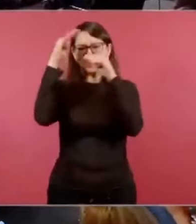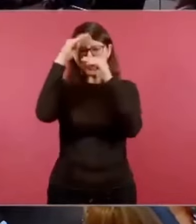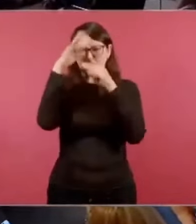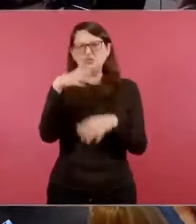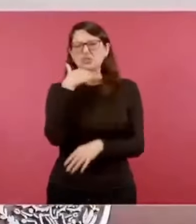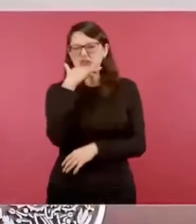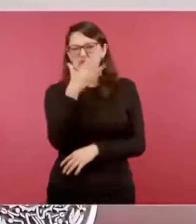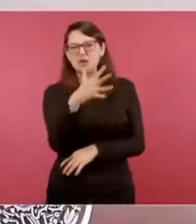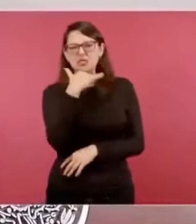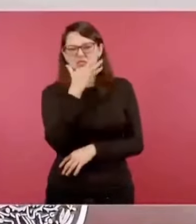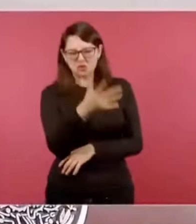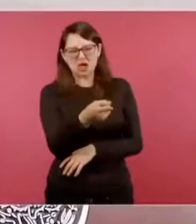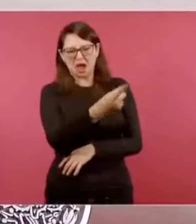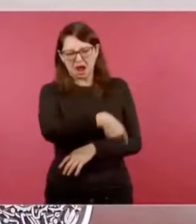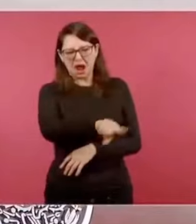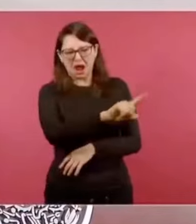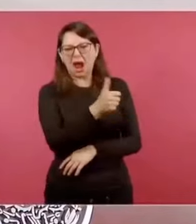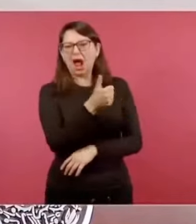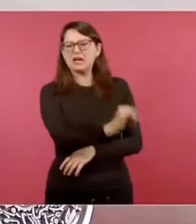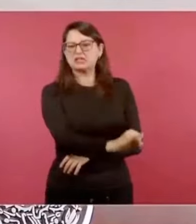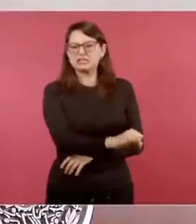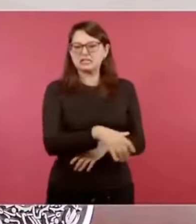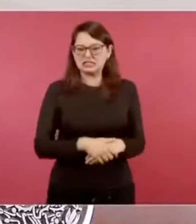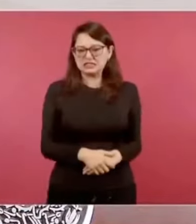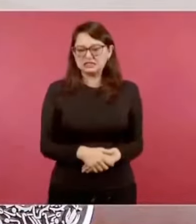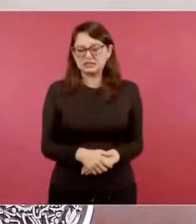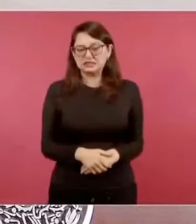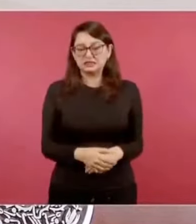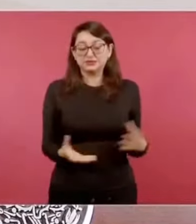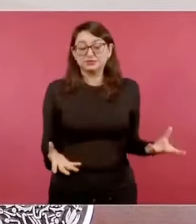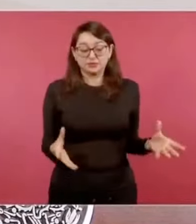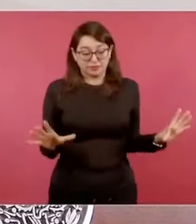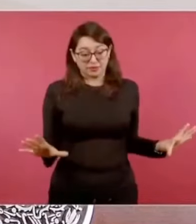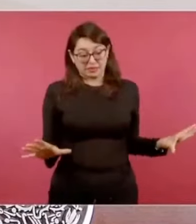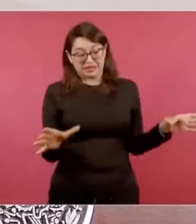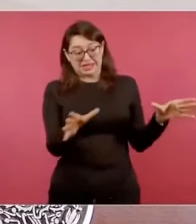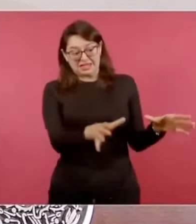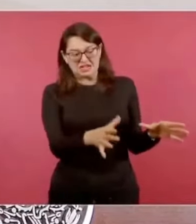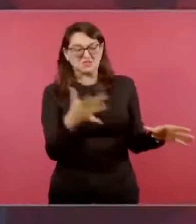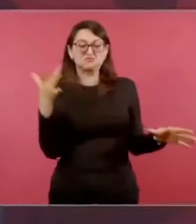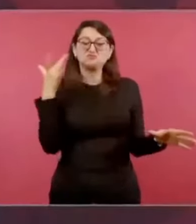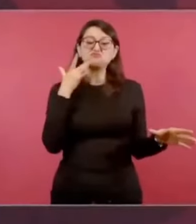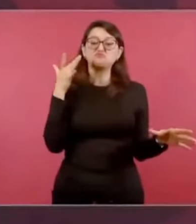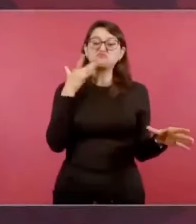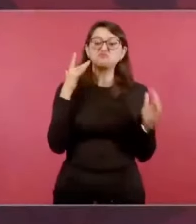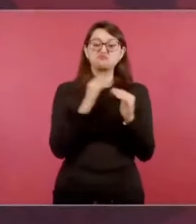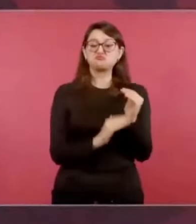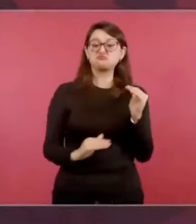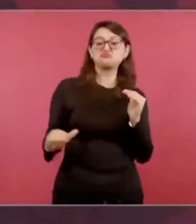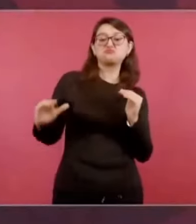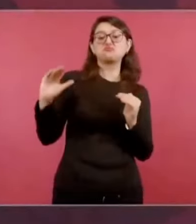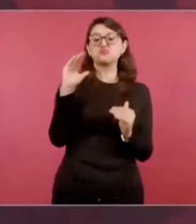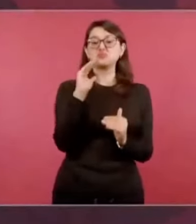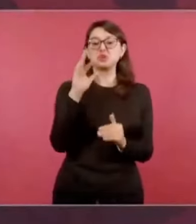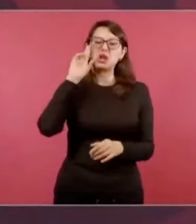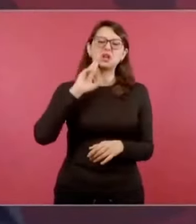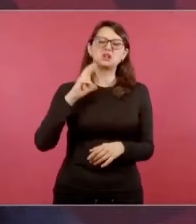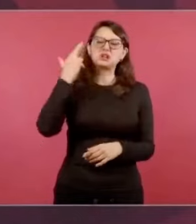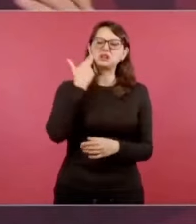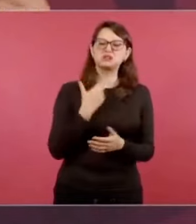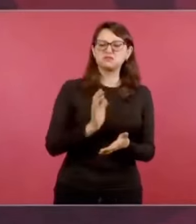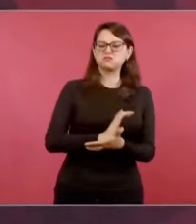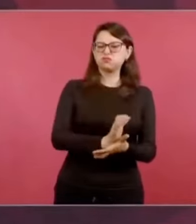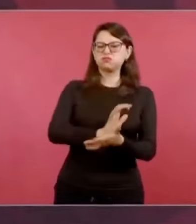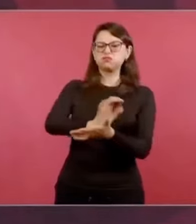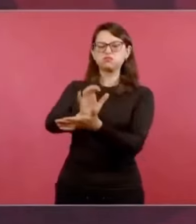en su clasismo y racismo se dan